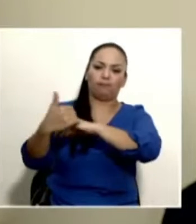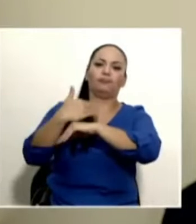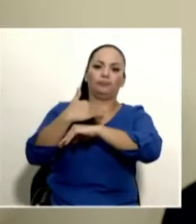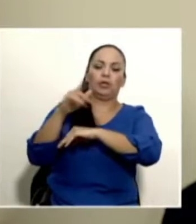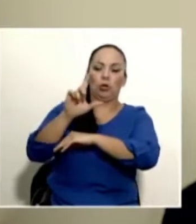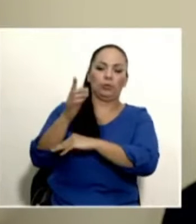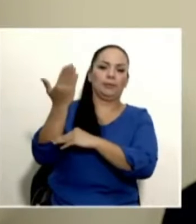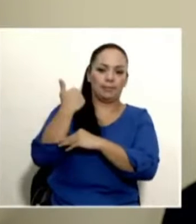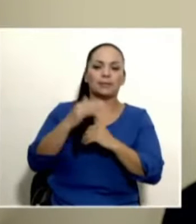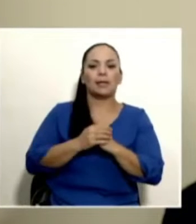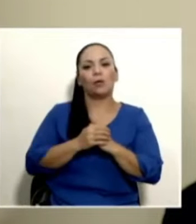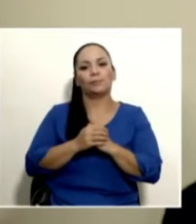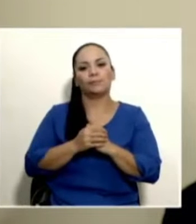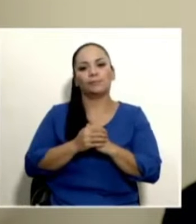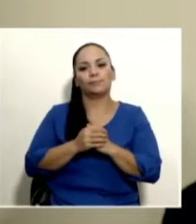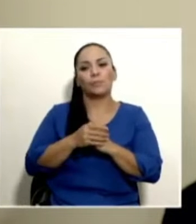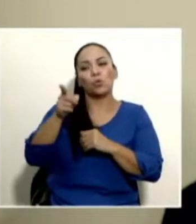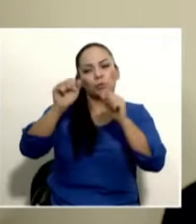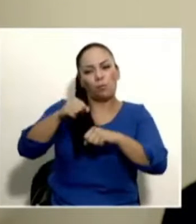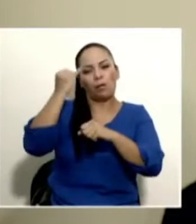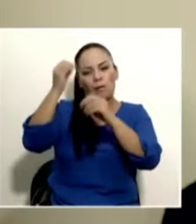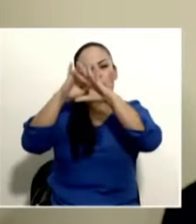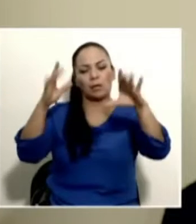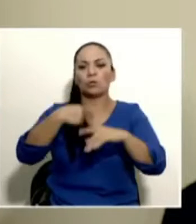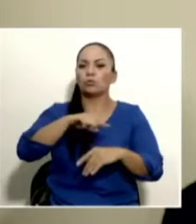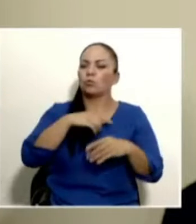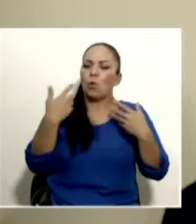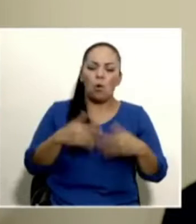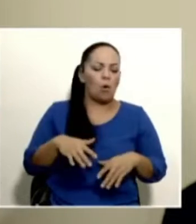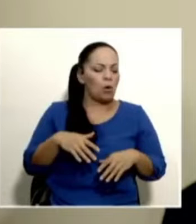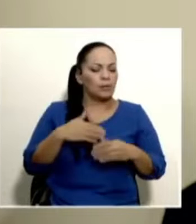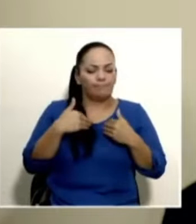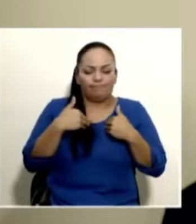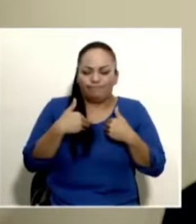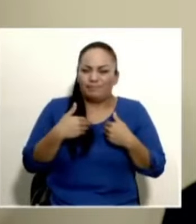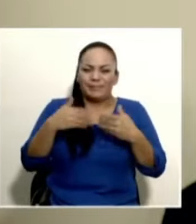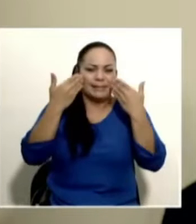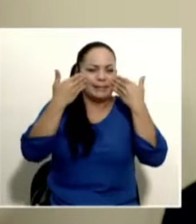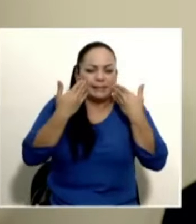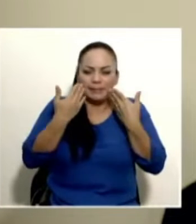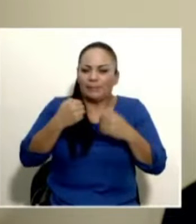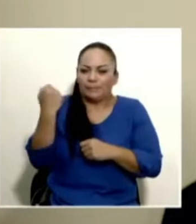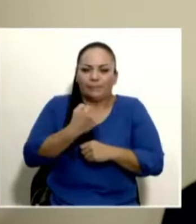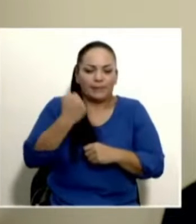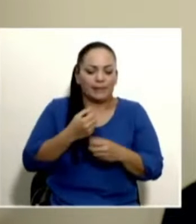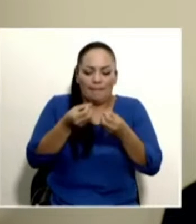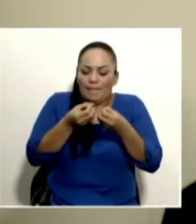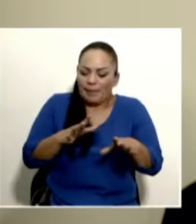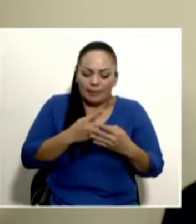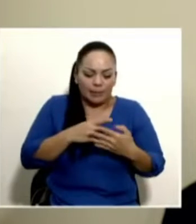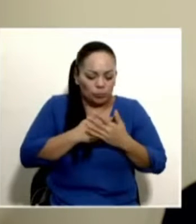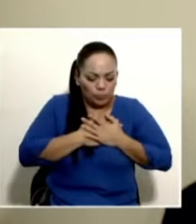pasado lunes. Como se podrá imaginar, estamos sobrecogidos y devastados por esta pérdida tan dolorosa.